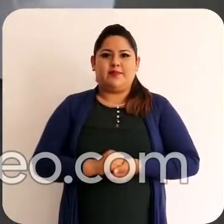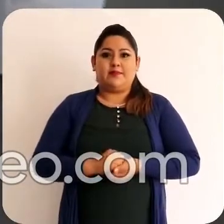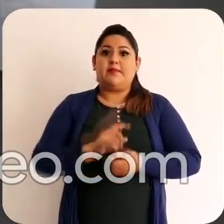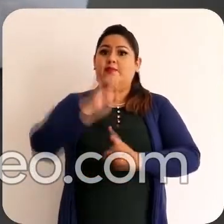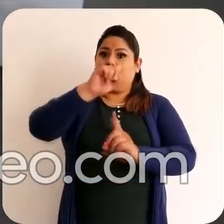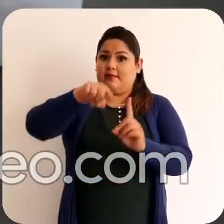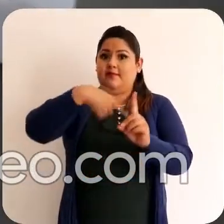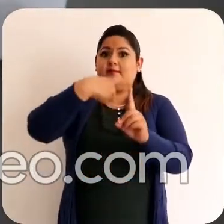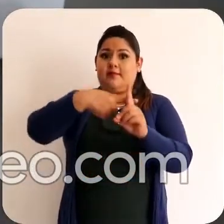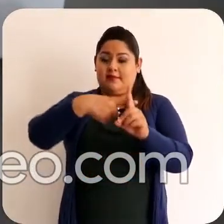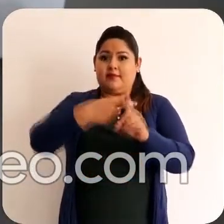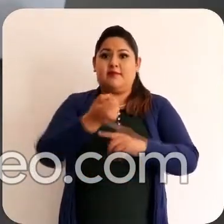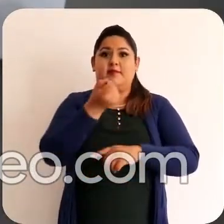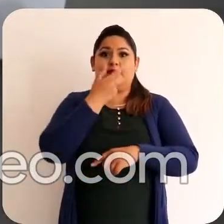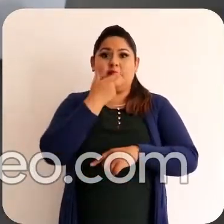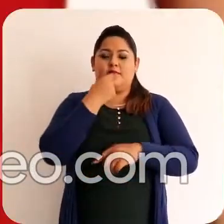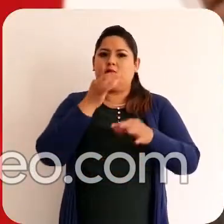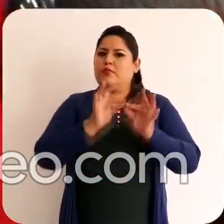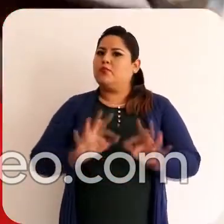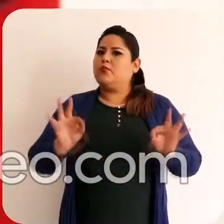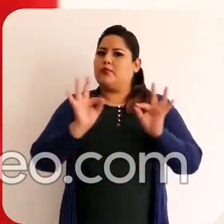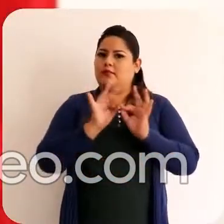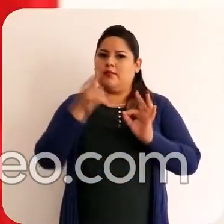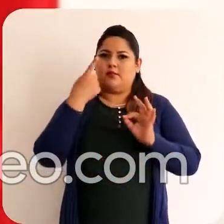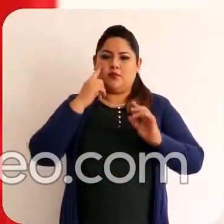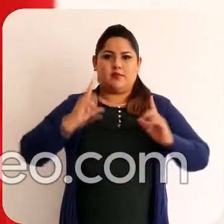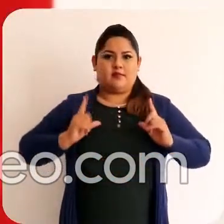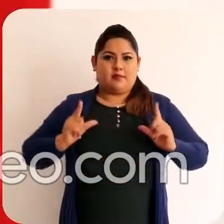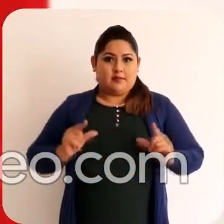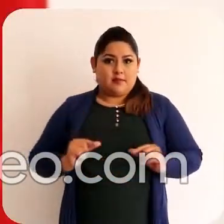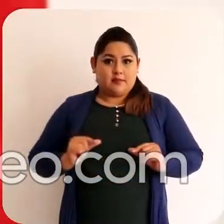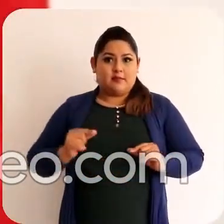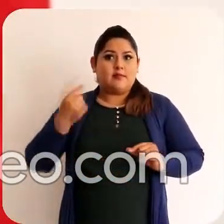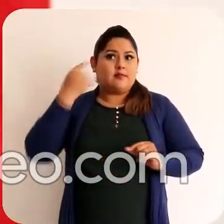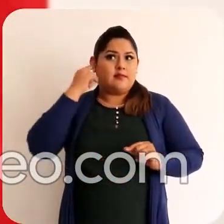Además, medicinas vitales para tu salud Una radio portátil